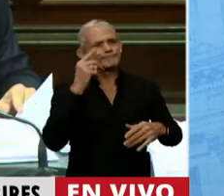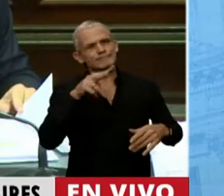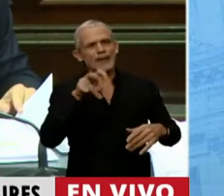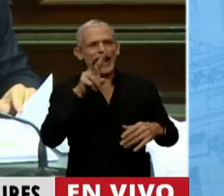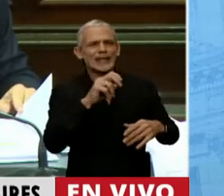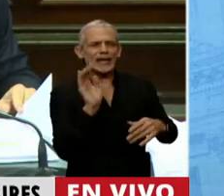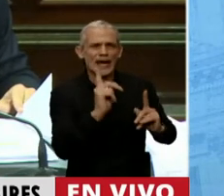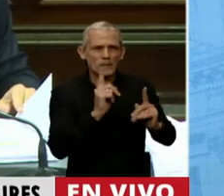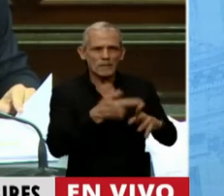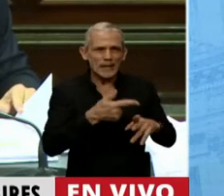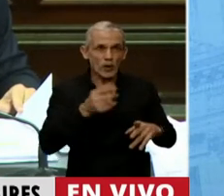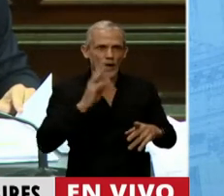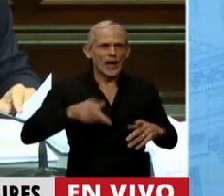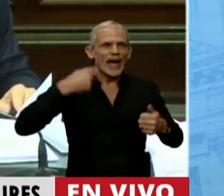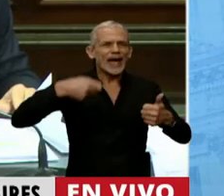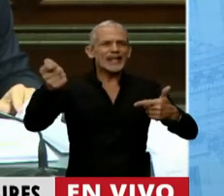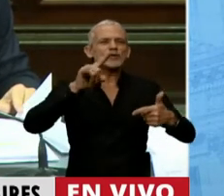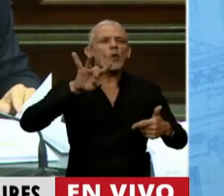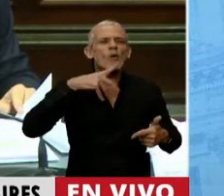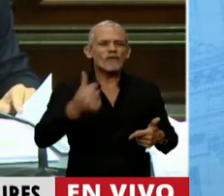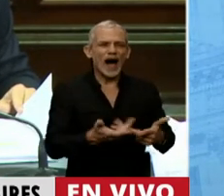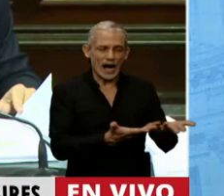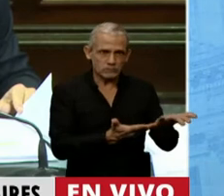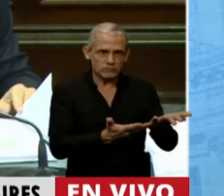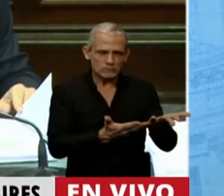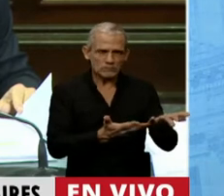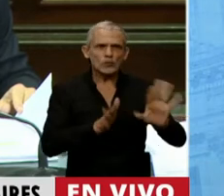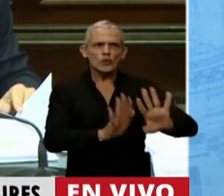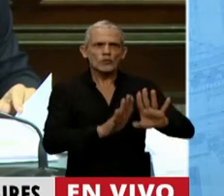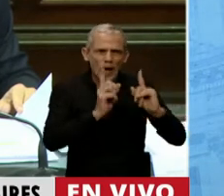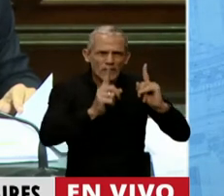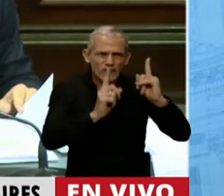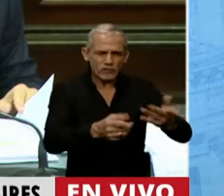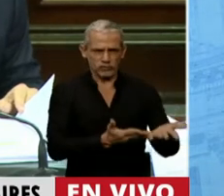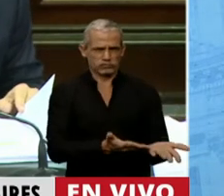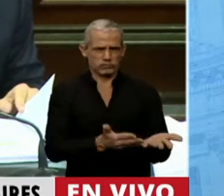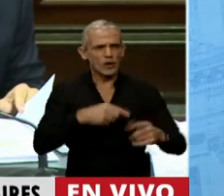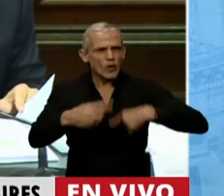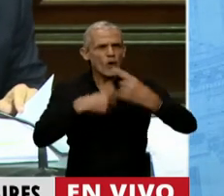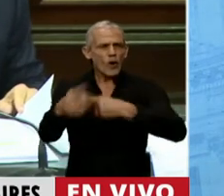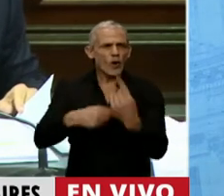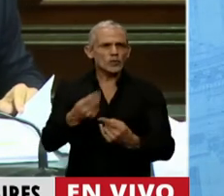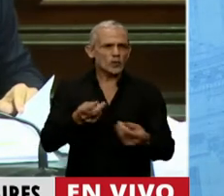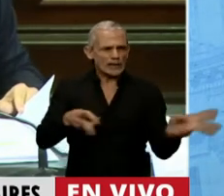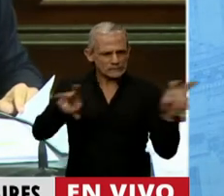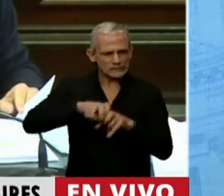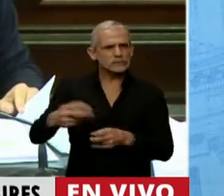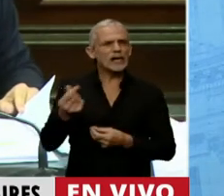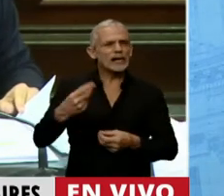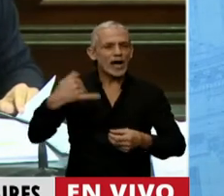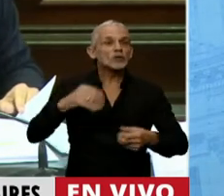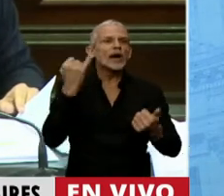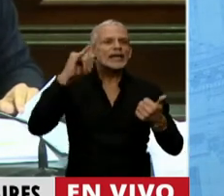de los que han contraído un crédito UBA y a la vez siguen haciendo los enormes negocios con los